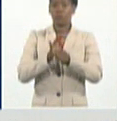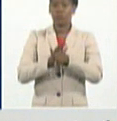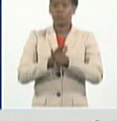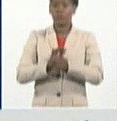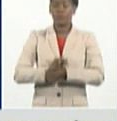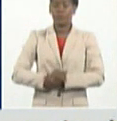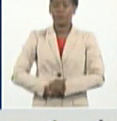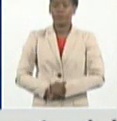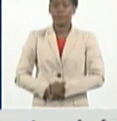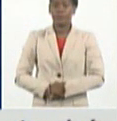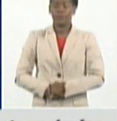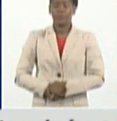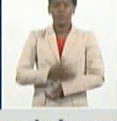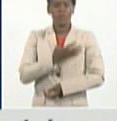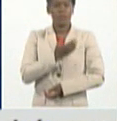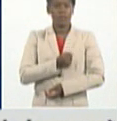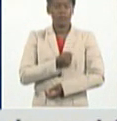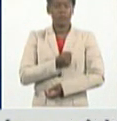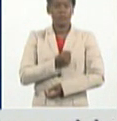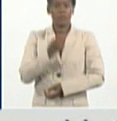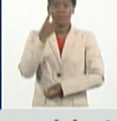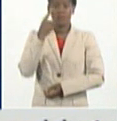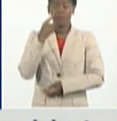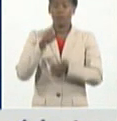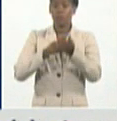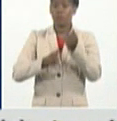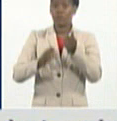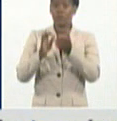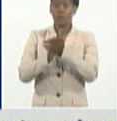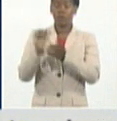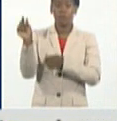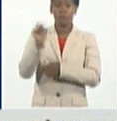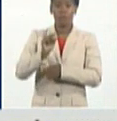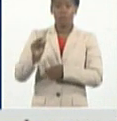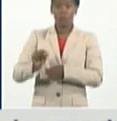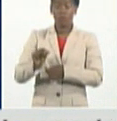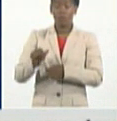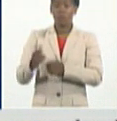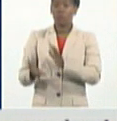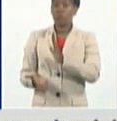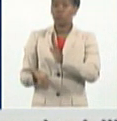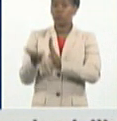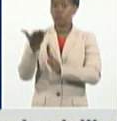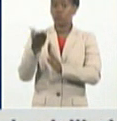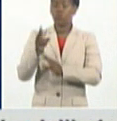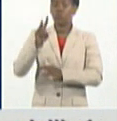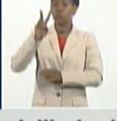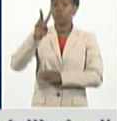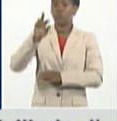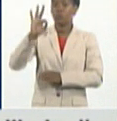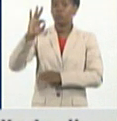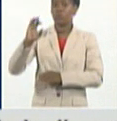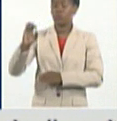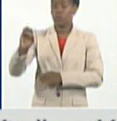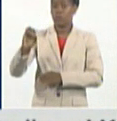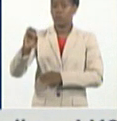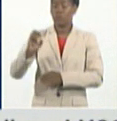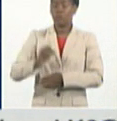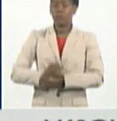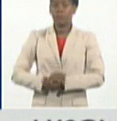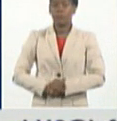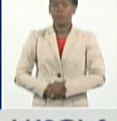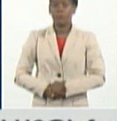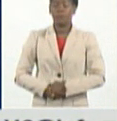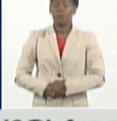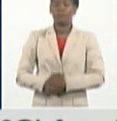Mayaveque lamentablemente incrementa 90 pacientes más, 280 en total, dispersos en